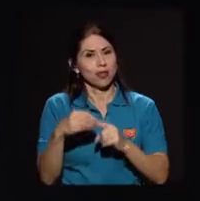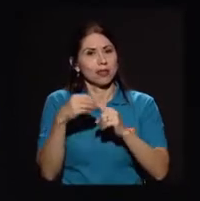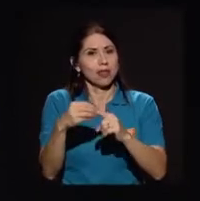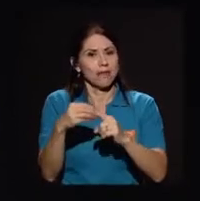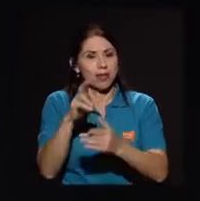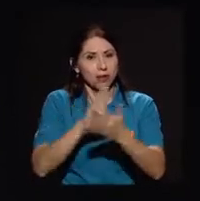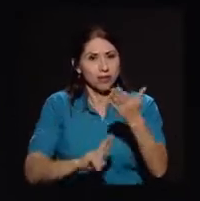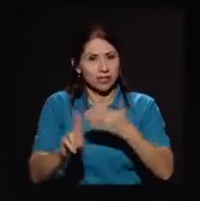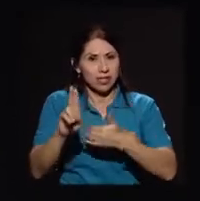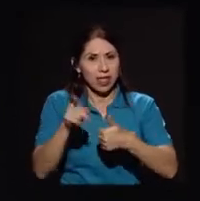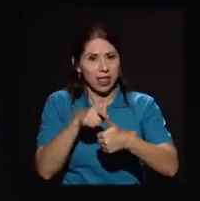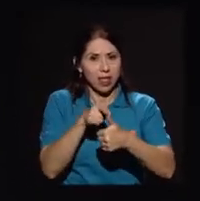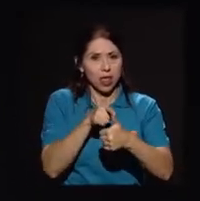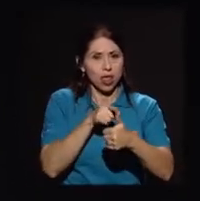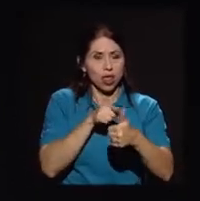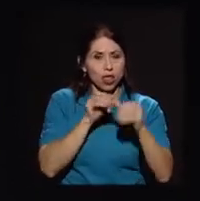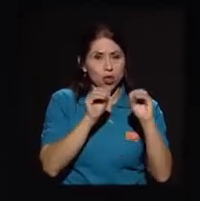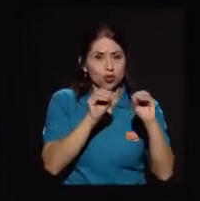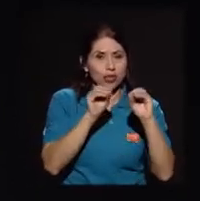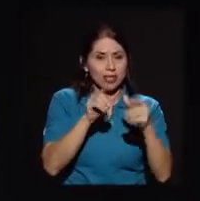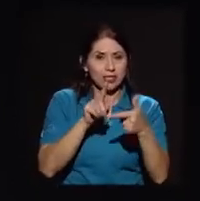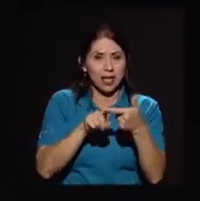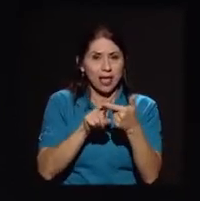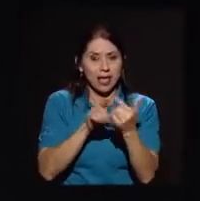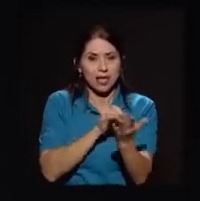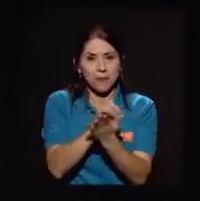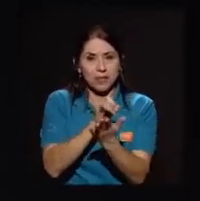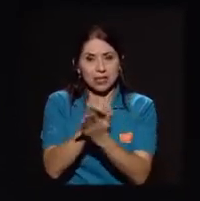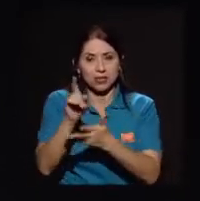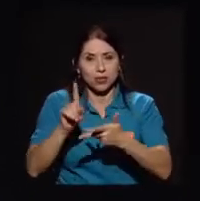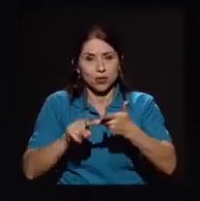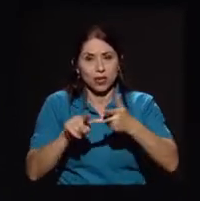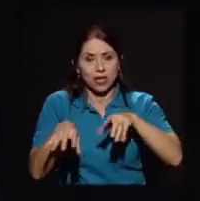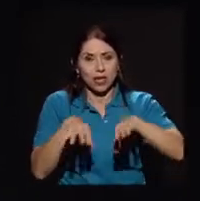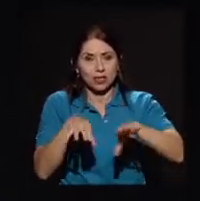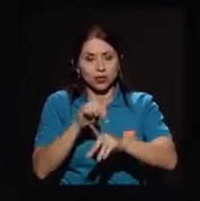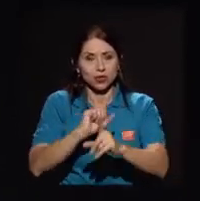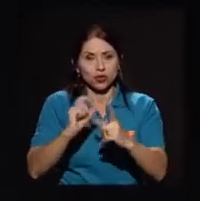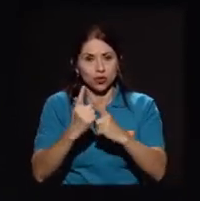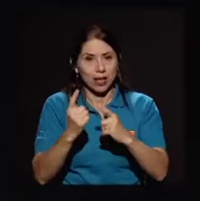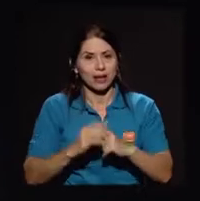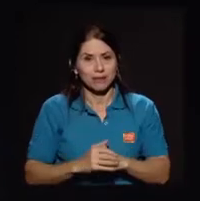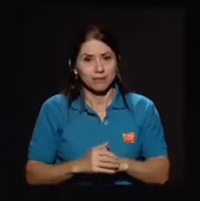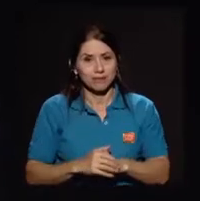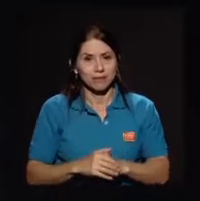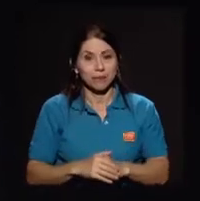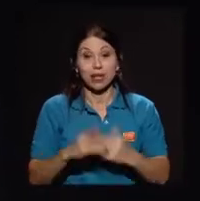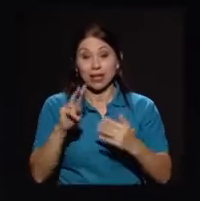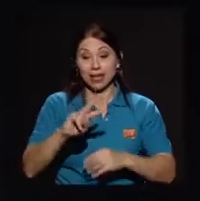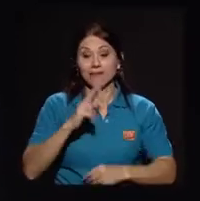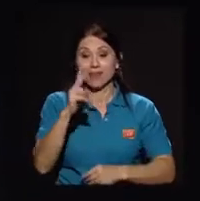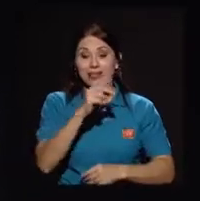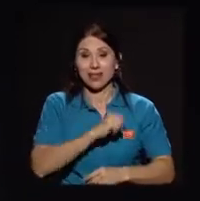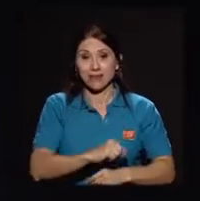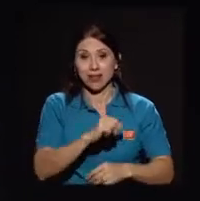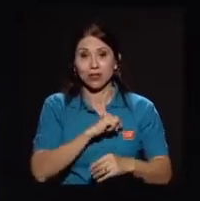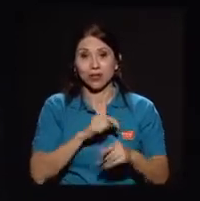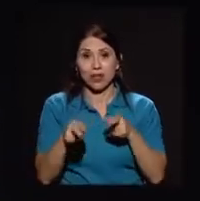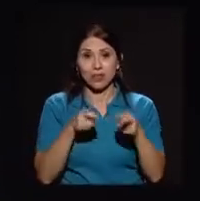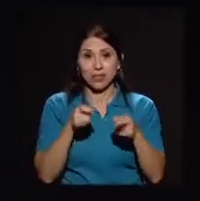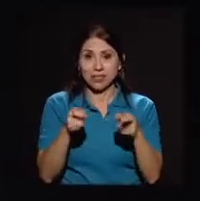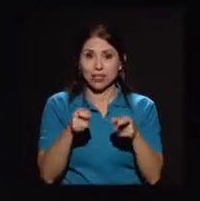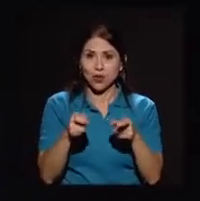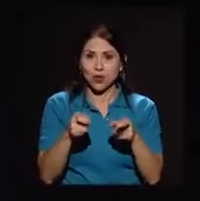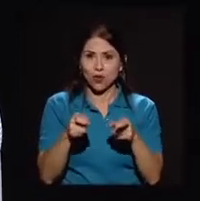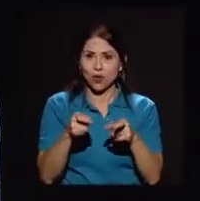investigación y de la acción social. Y, acertadamente, se da, digamos, a la vicerrectoría de administración un enfoque